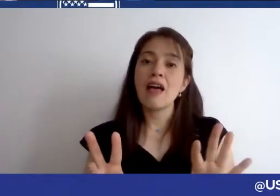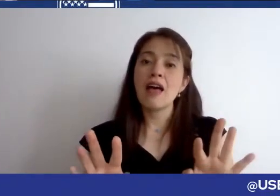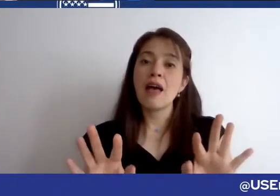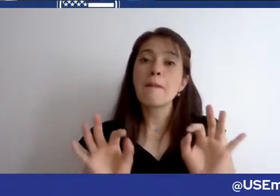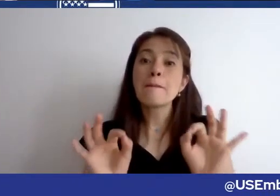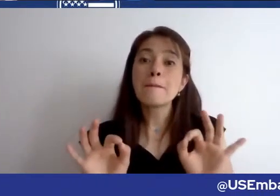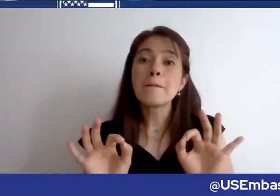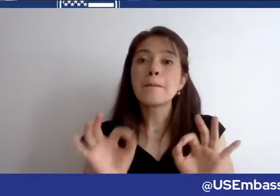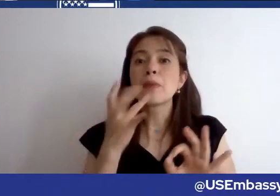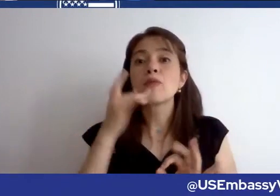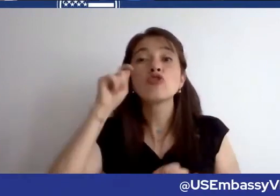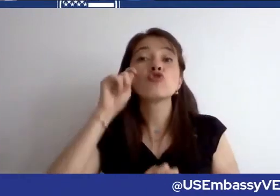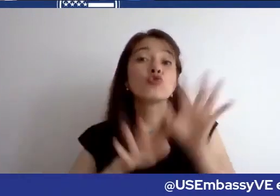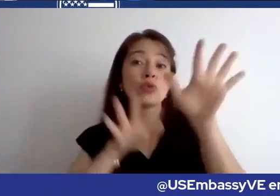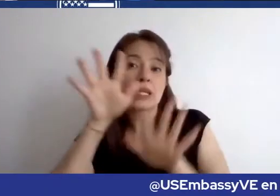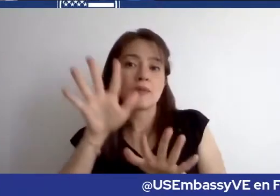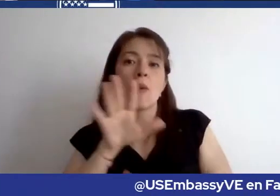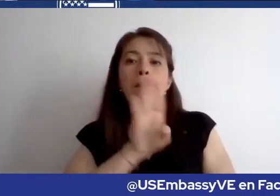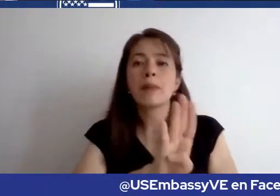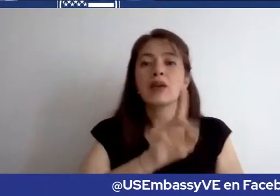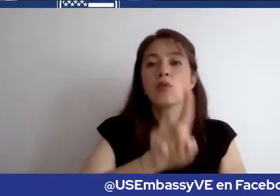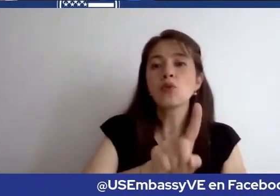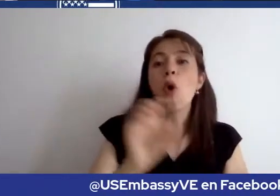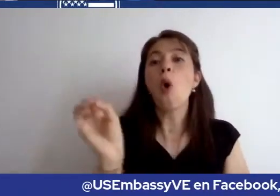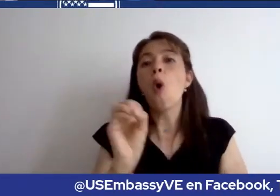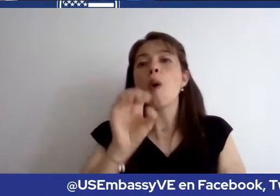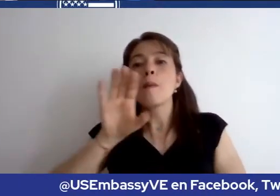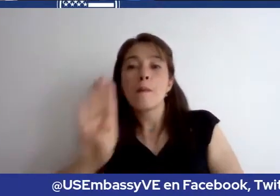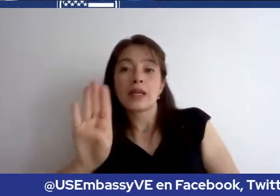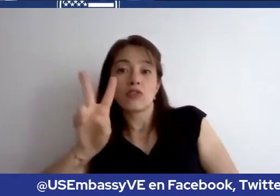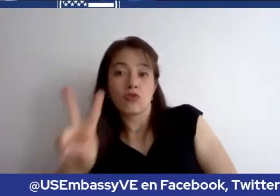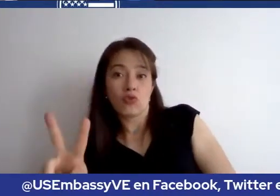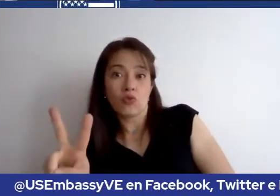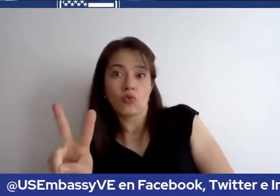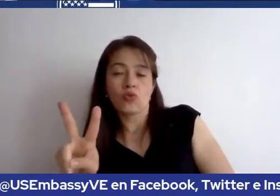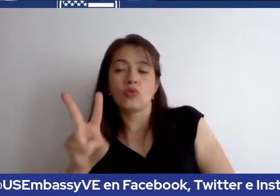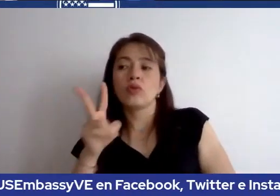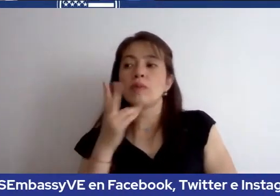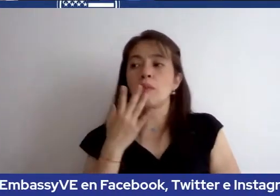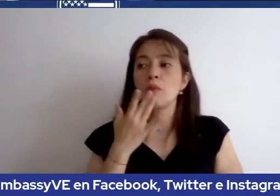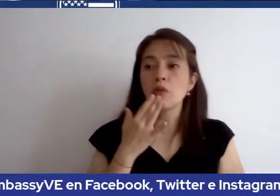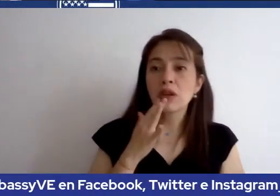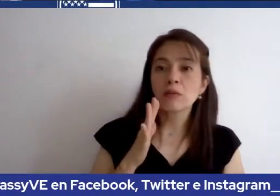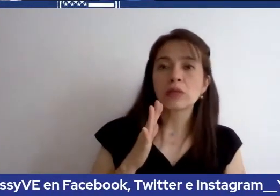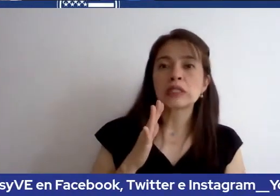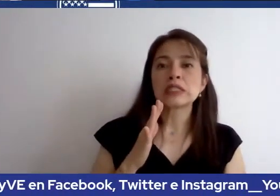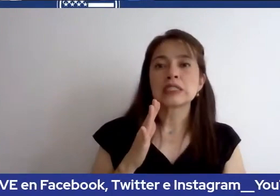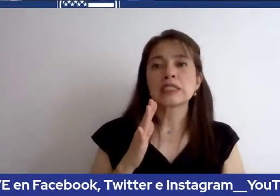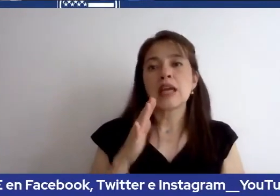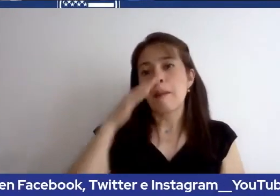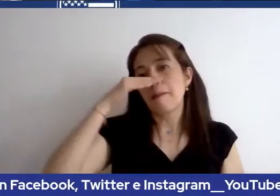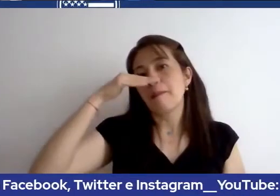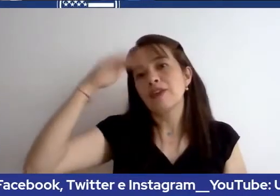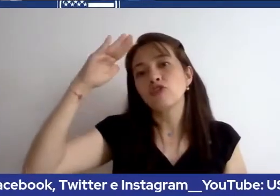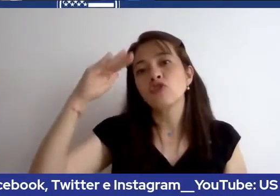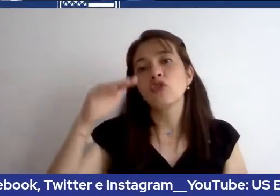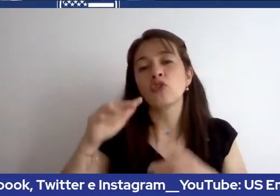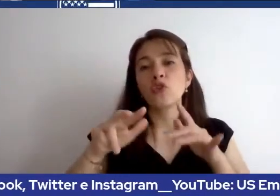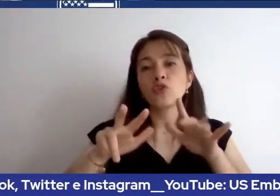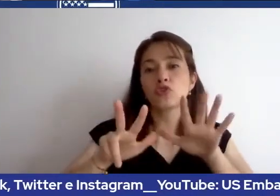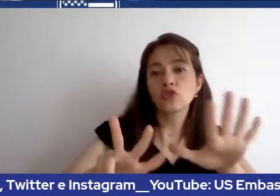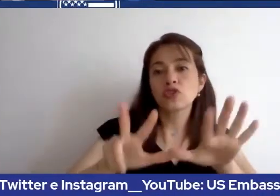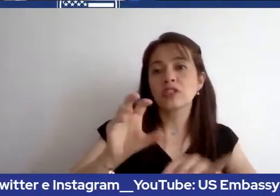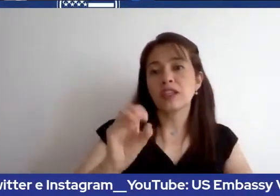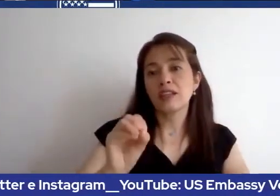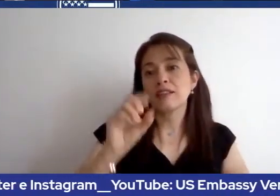turística de B1 o B2 y tiene, es mayor de 80